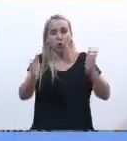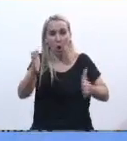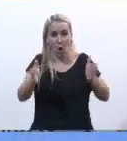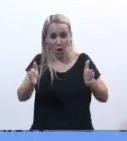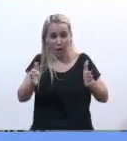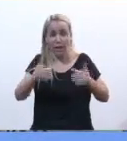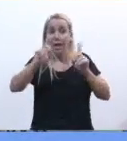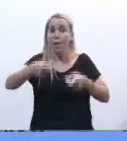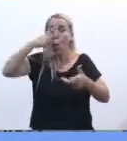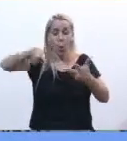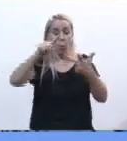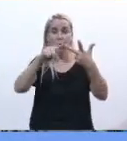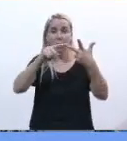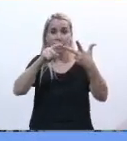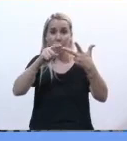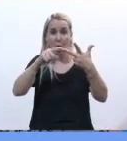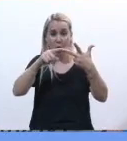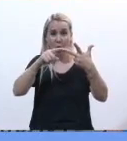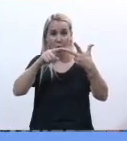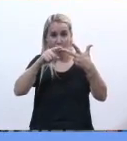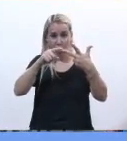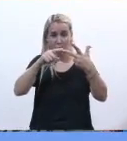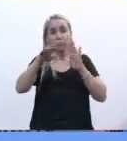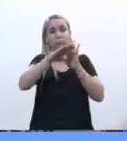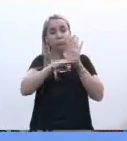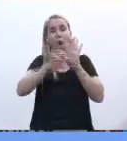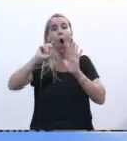último, quiero hablar de lo que tiene que ver con el orden público.